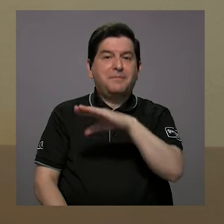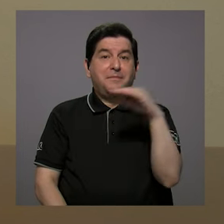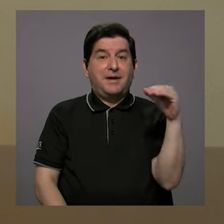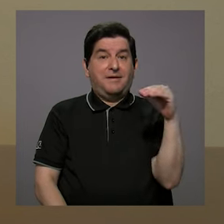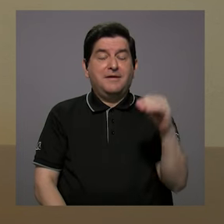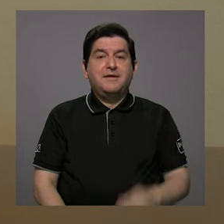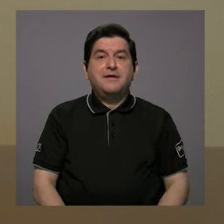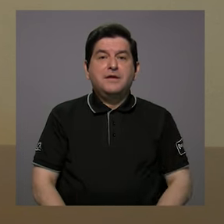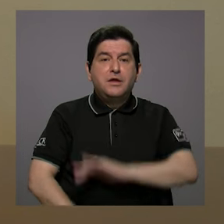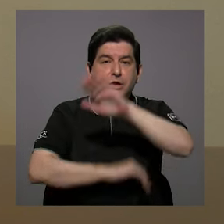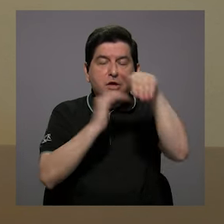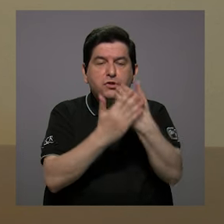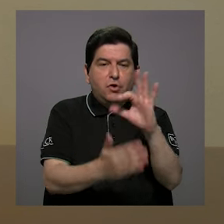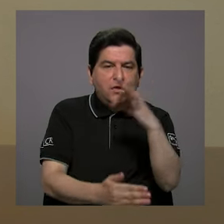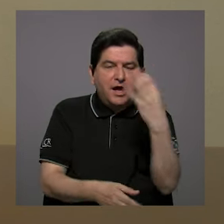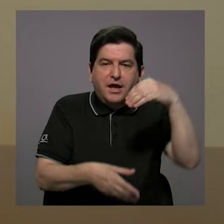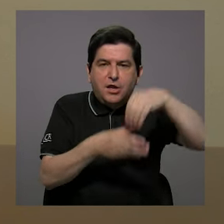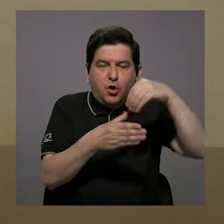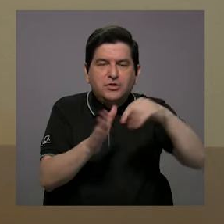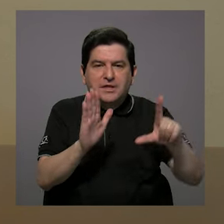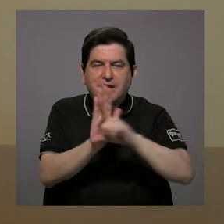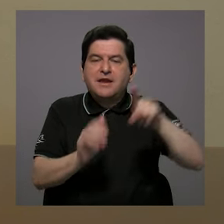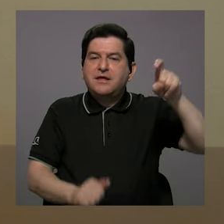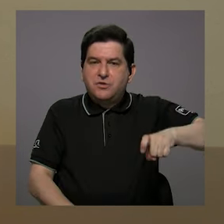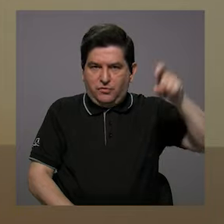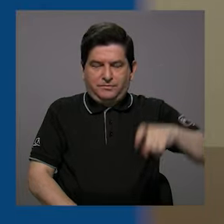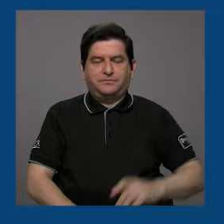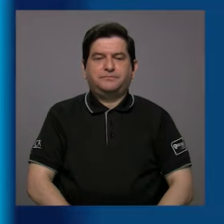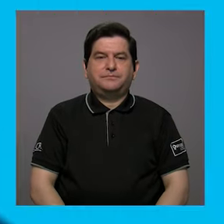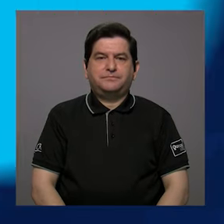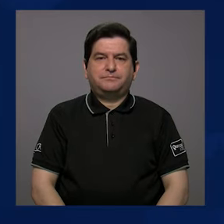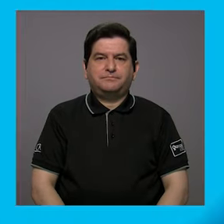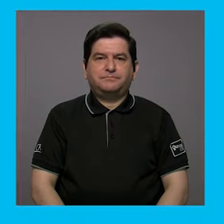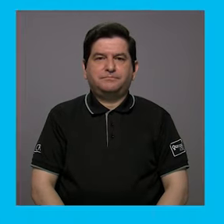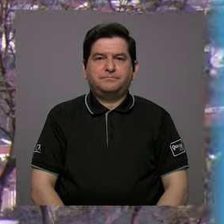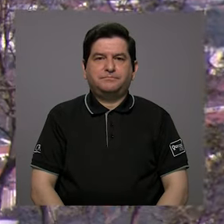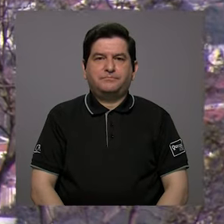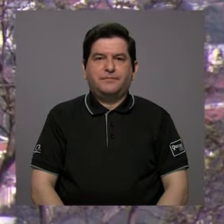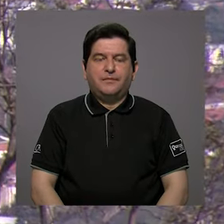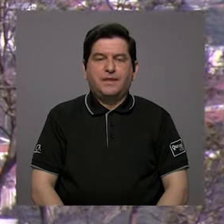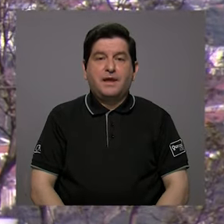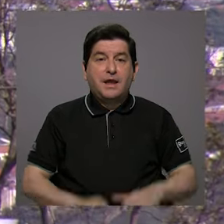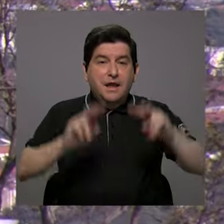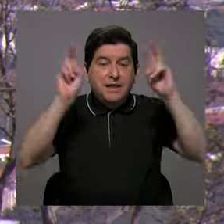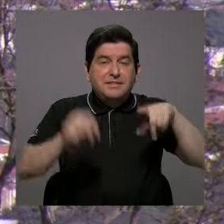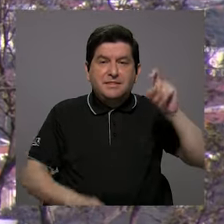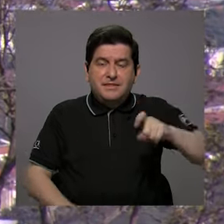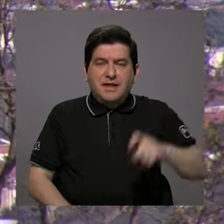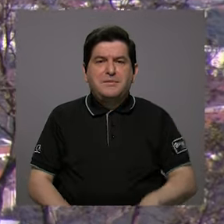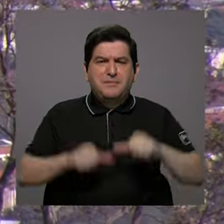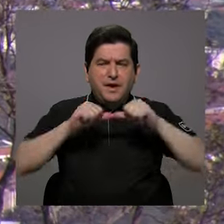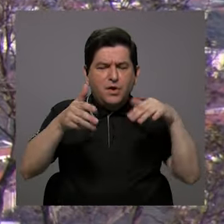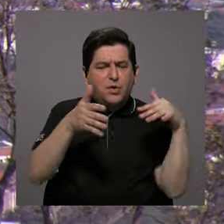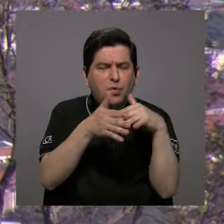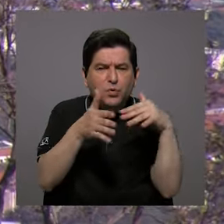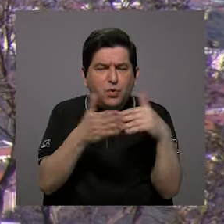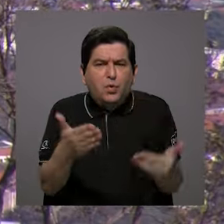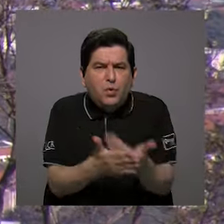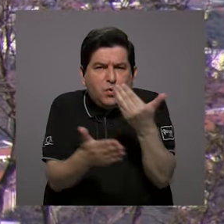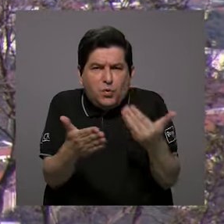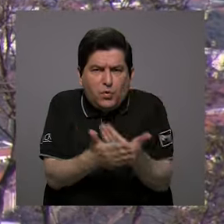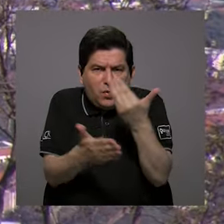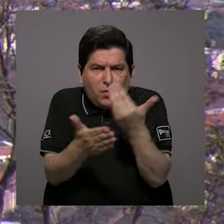y no solo eso, sino darle toda la forma del contenido legal que requería. Al ser un tema que requiere de constante estudio y